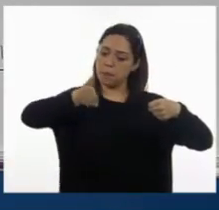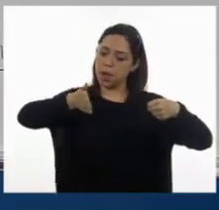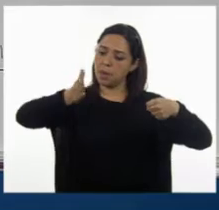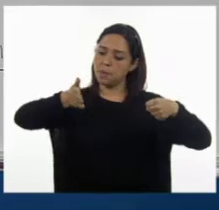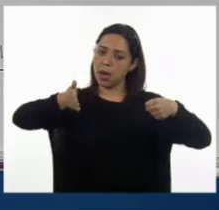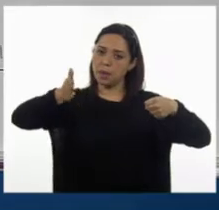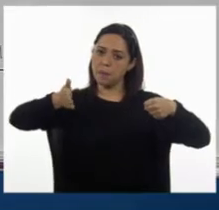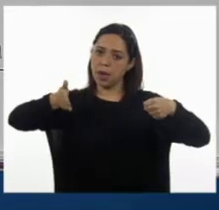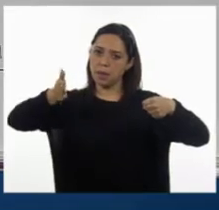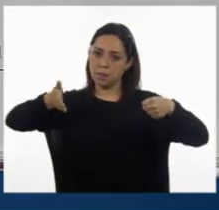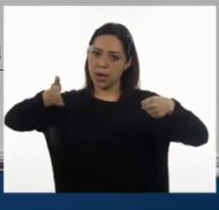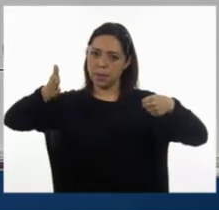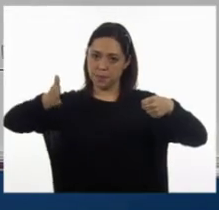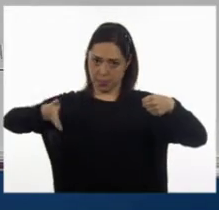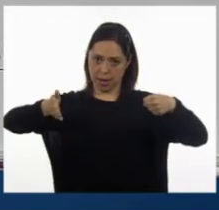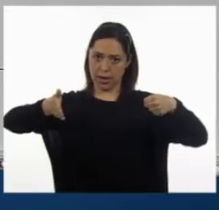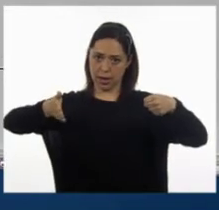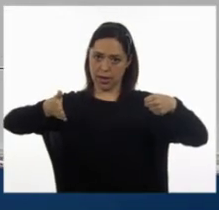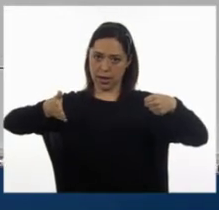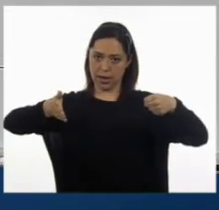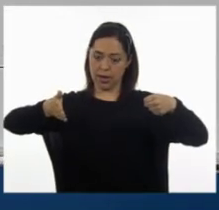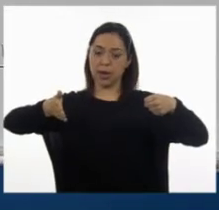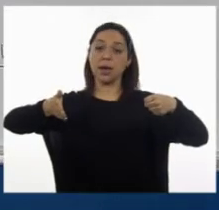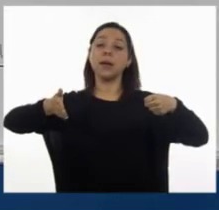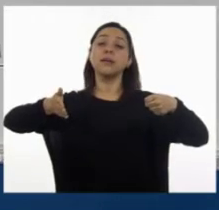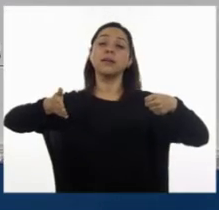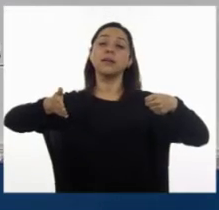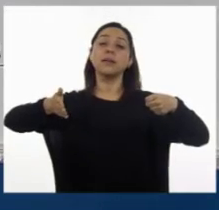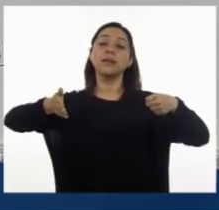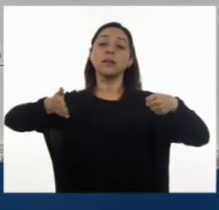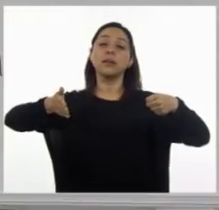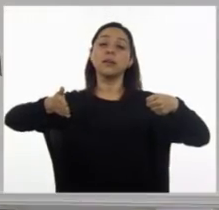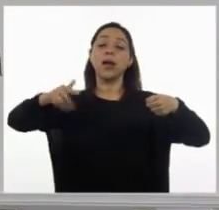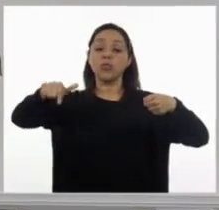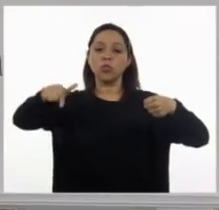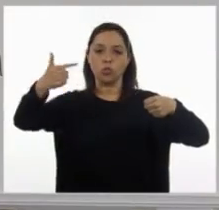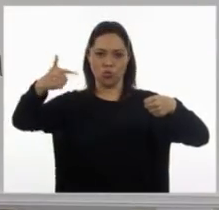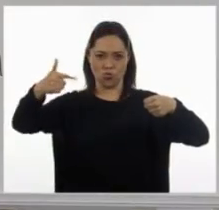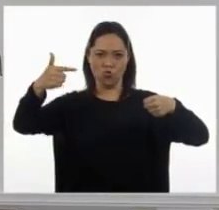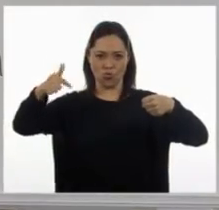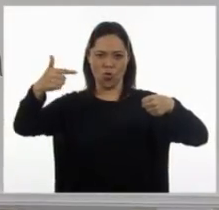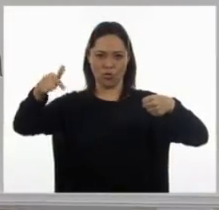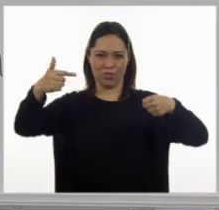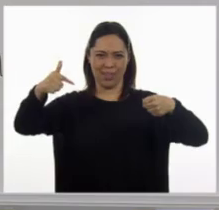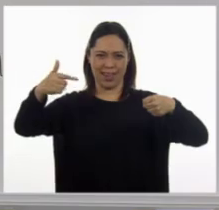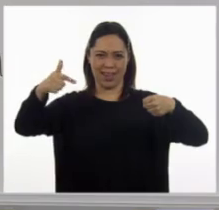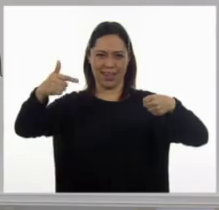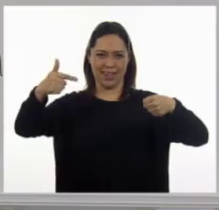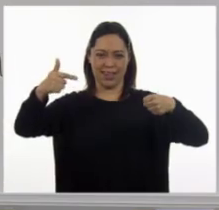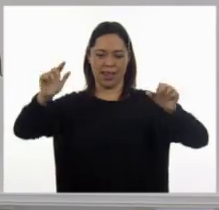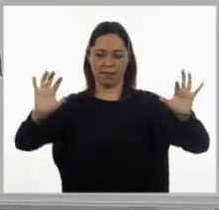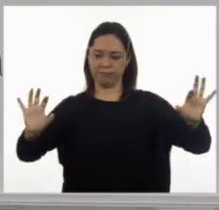corresponde a la letra C. Sí. En la décima segunda, que es el doce.